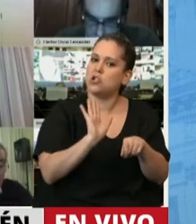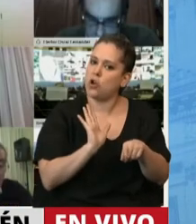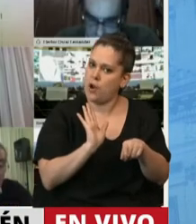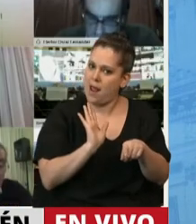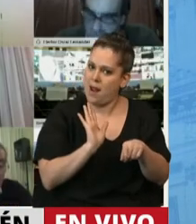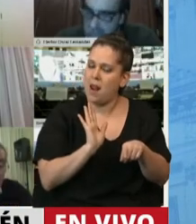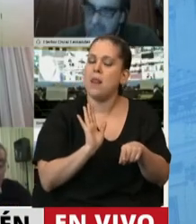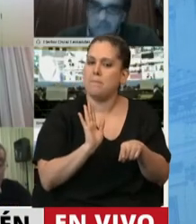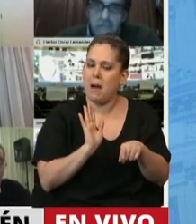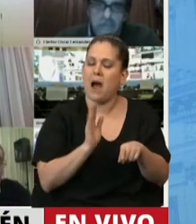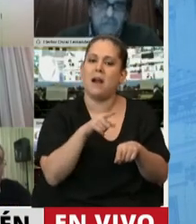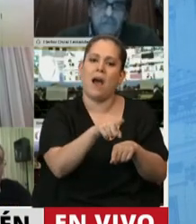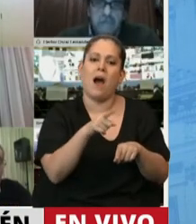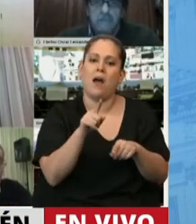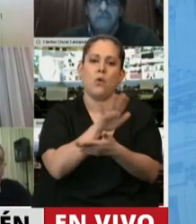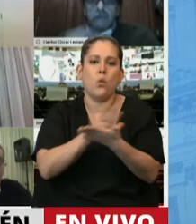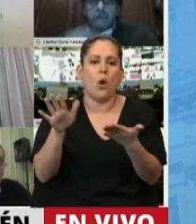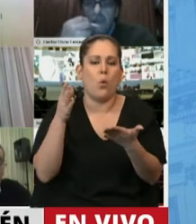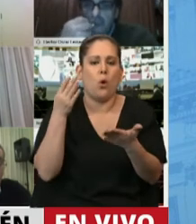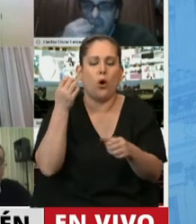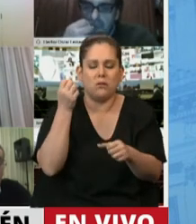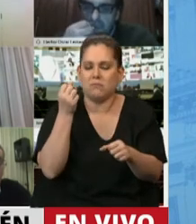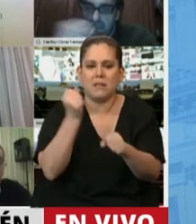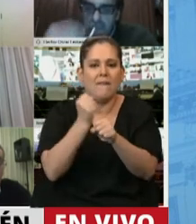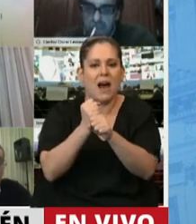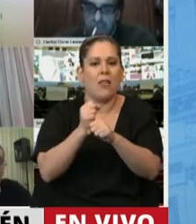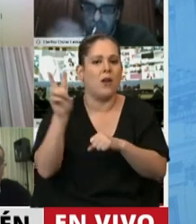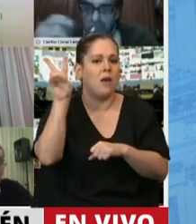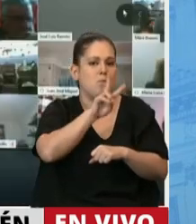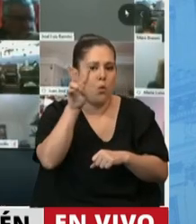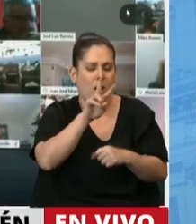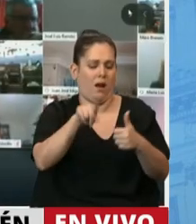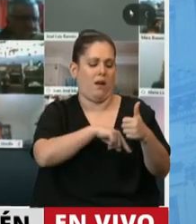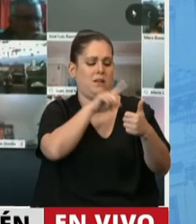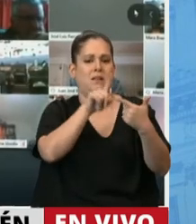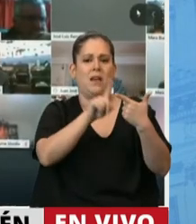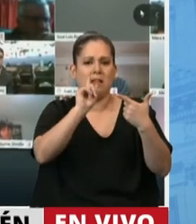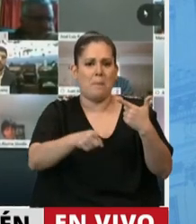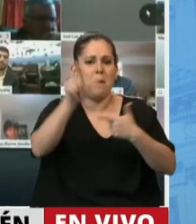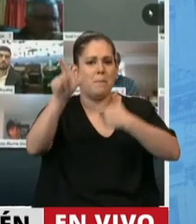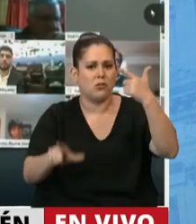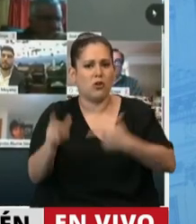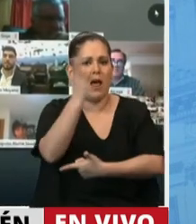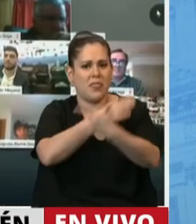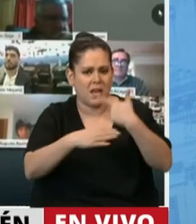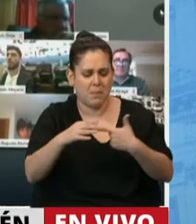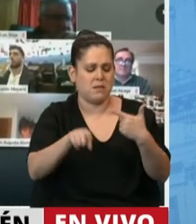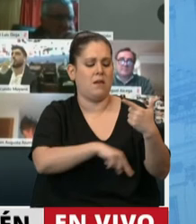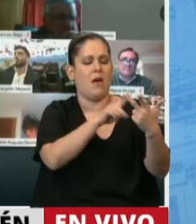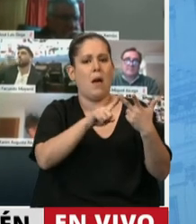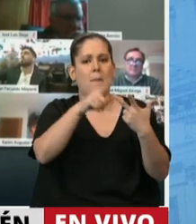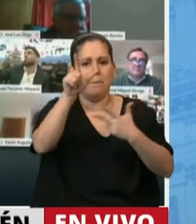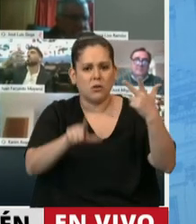centrados en la incorporación de trabajadoras mujeres, personas con discapacidad, beneficiarios de planes sociales y